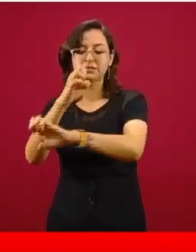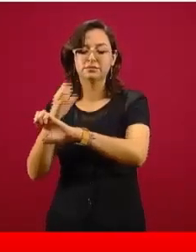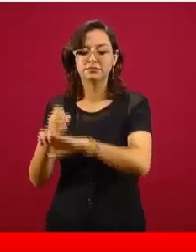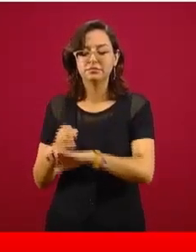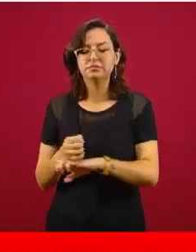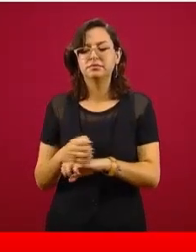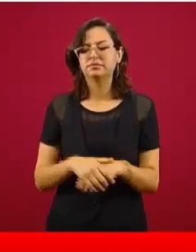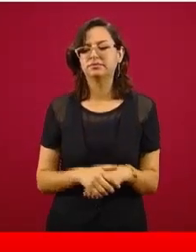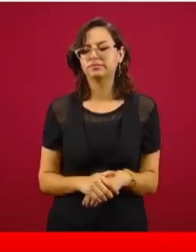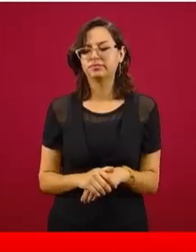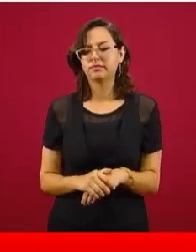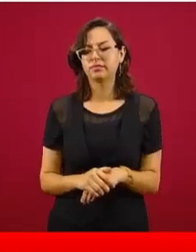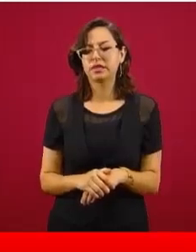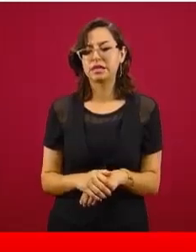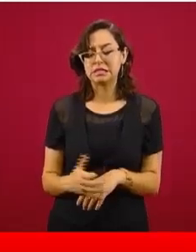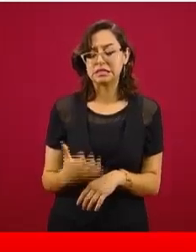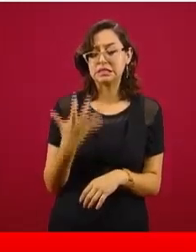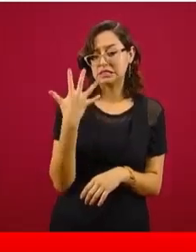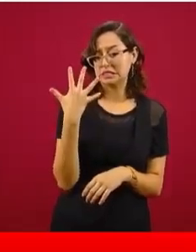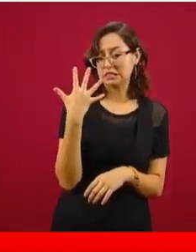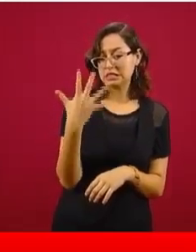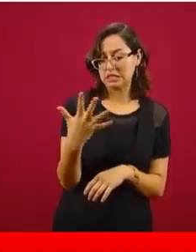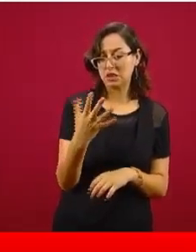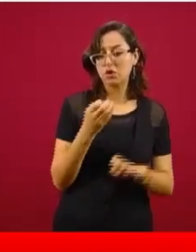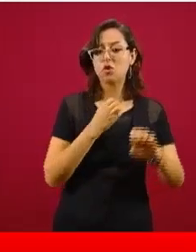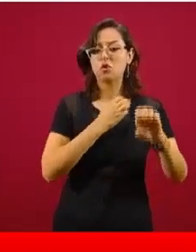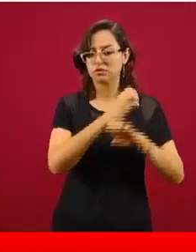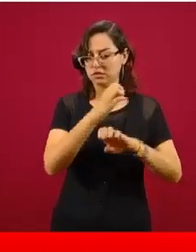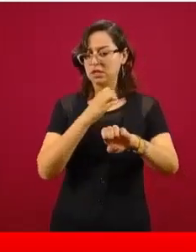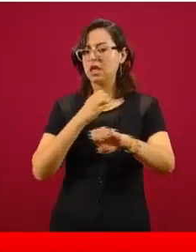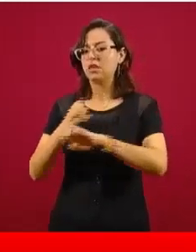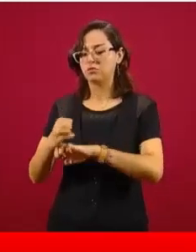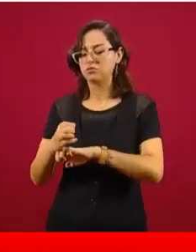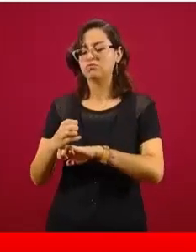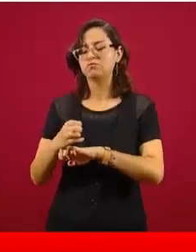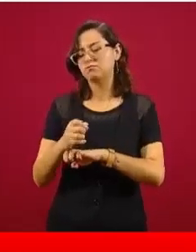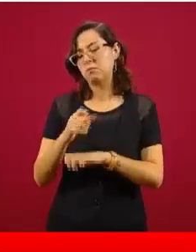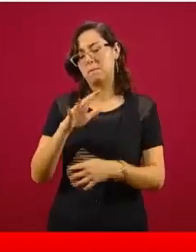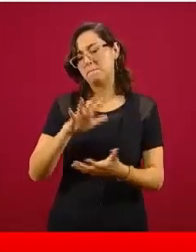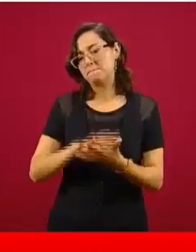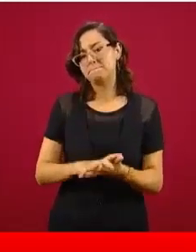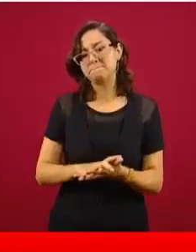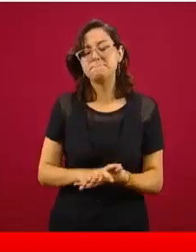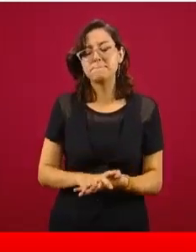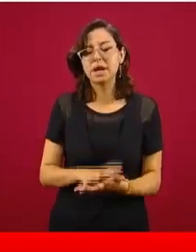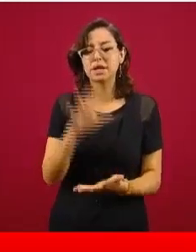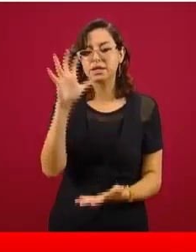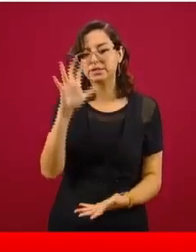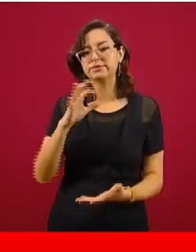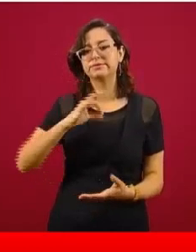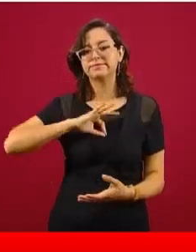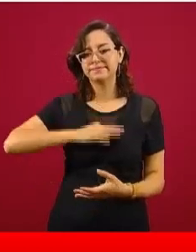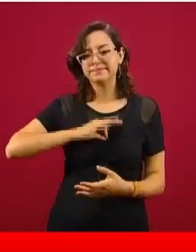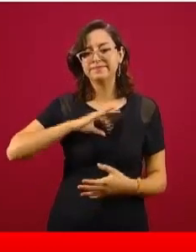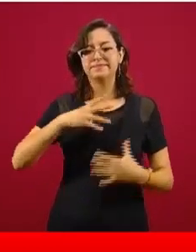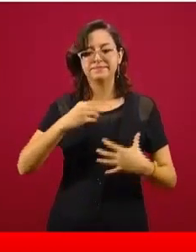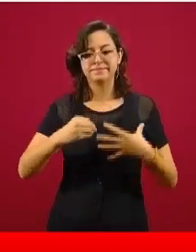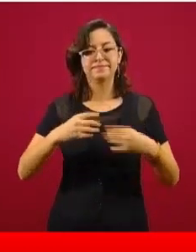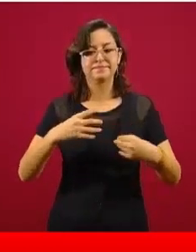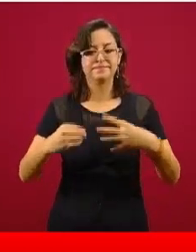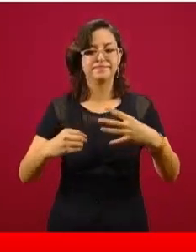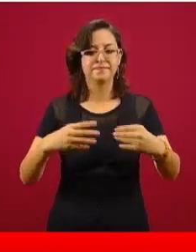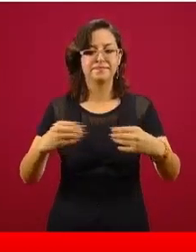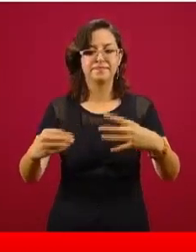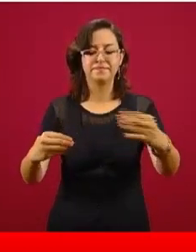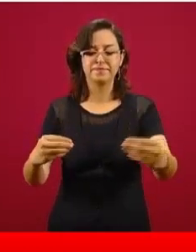Vemos que hay cinco zonas del país que son de mayor interés respecto a la intensidad de transmisión,